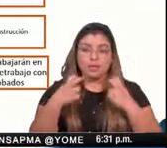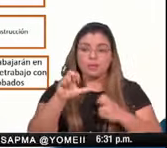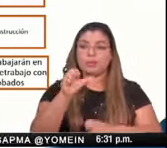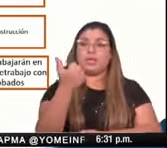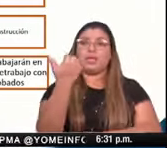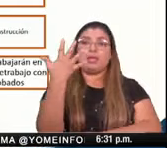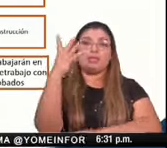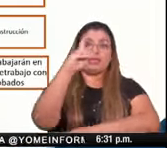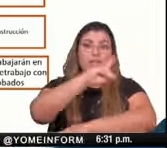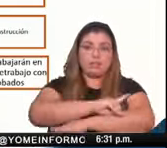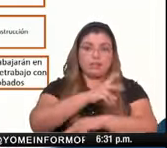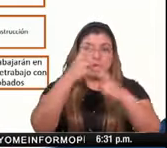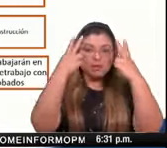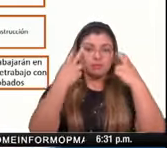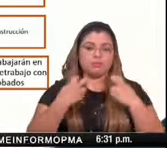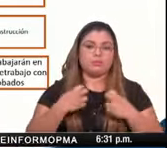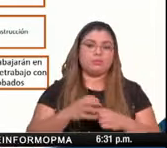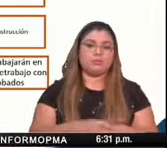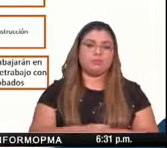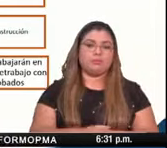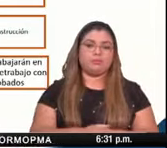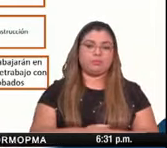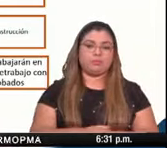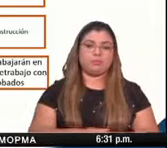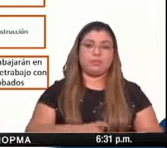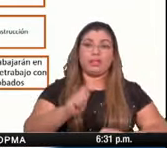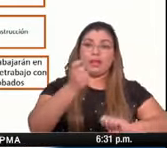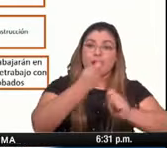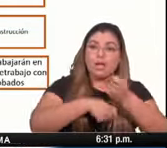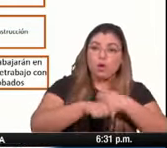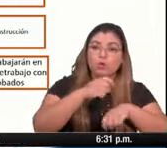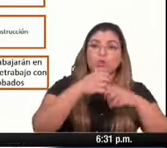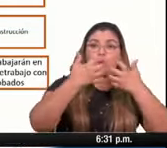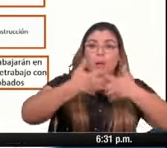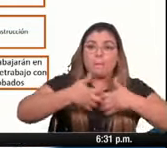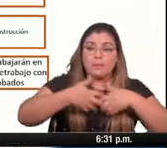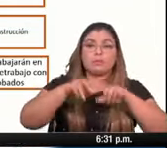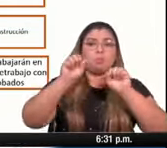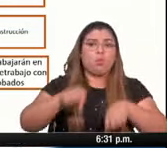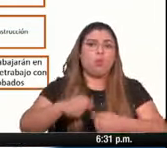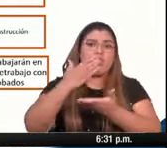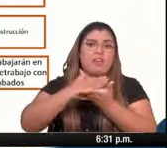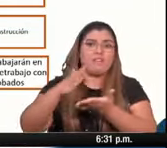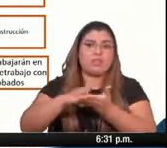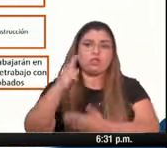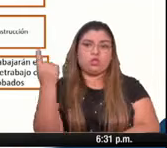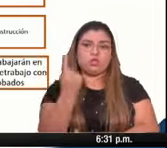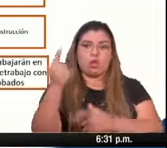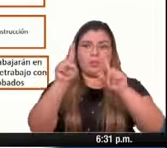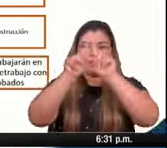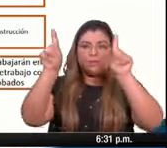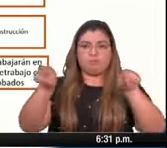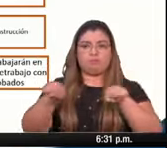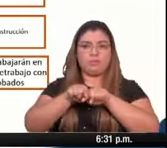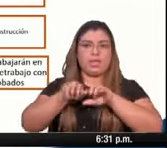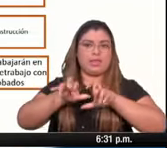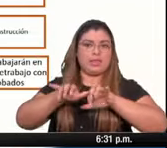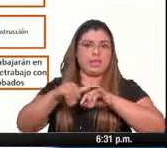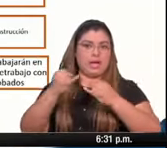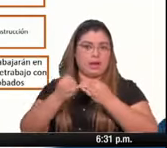los comercios con modalidad de venta en línea podrán seguir funcionando o por ventanillas